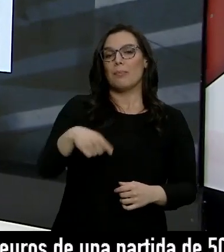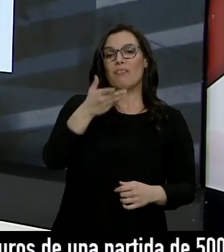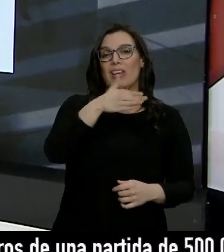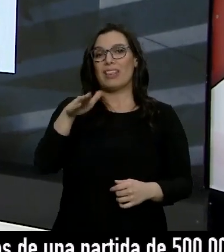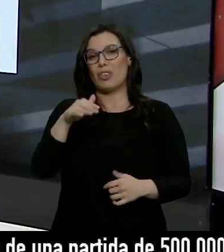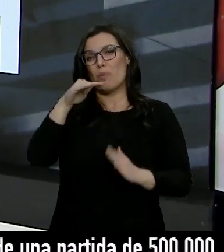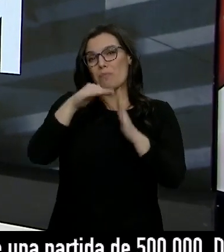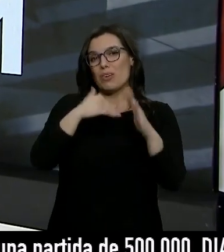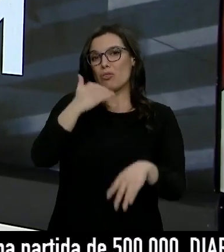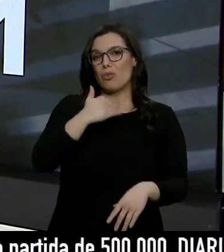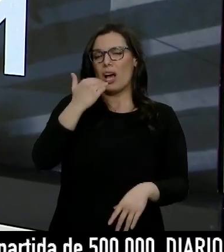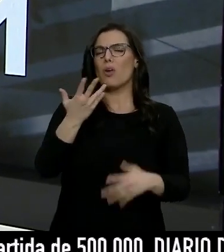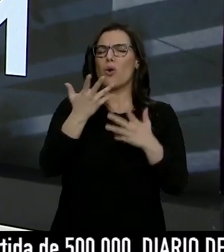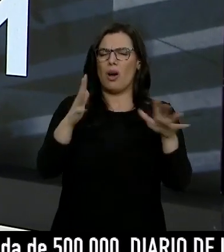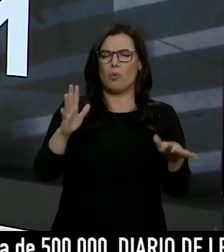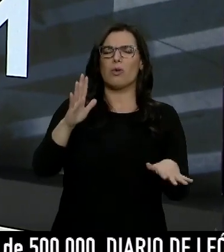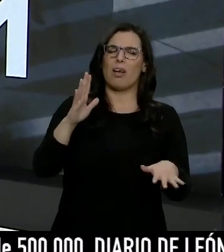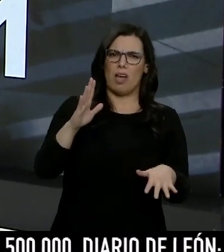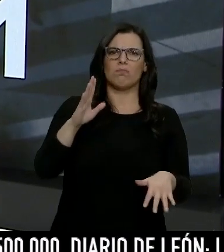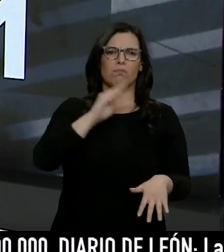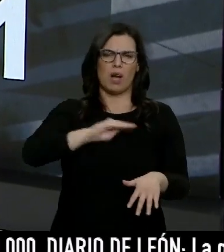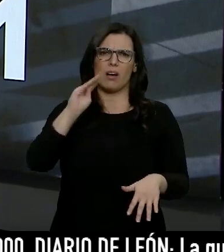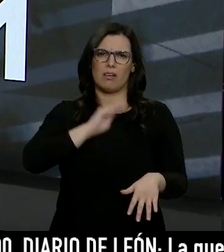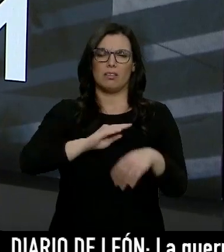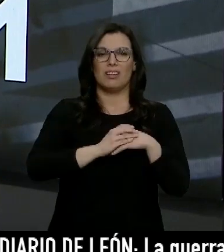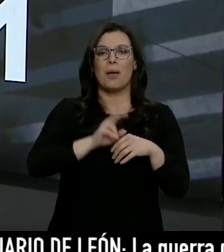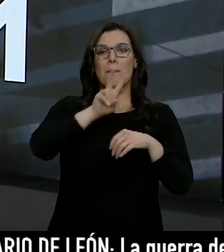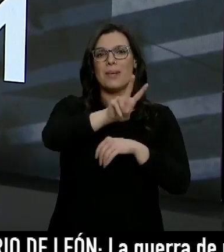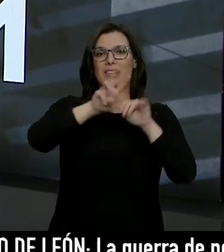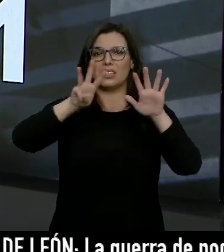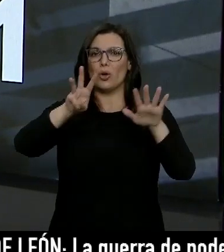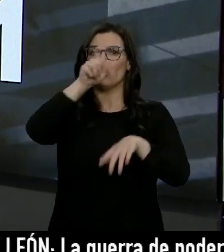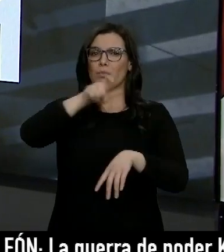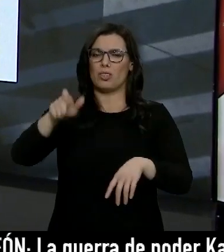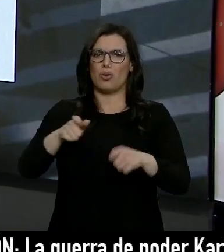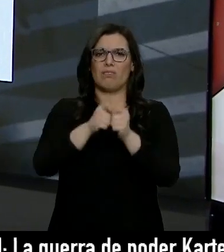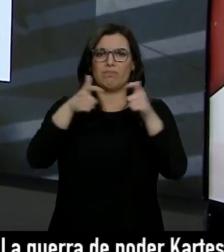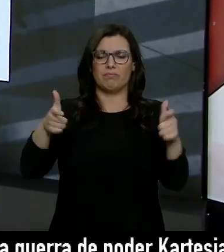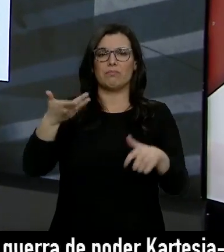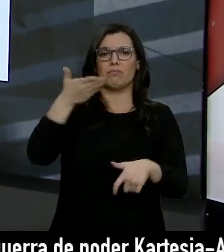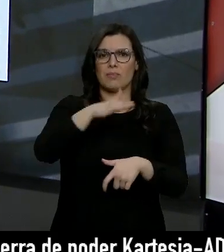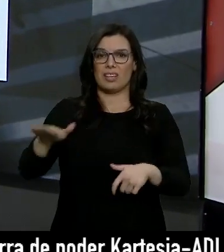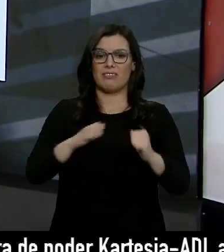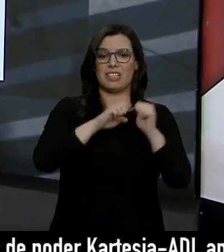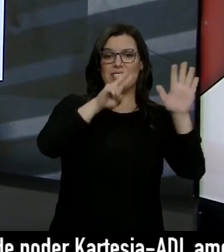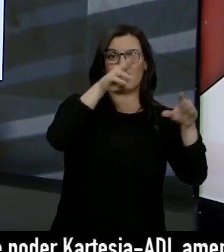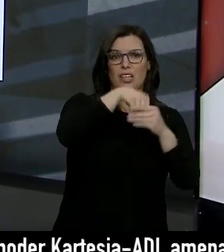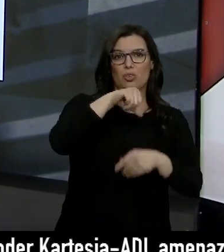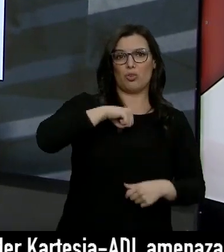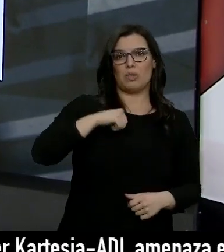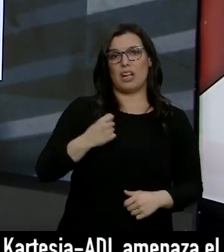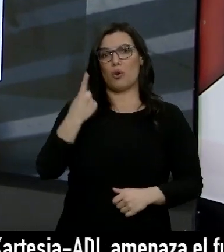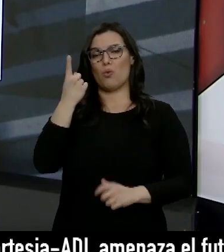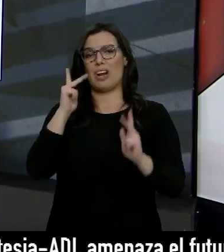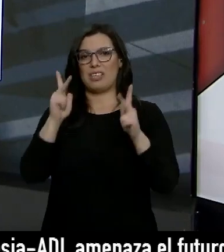cifra de fallecidos, aunque sigue siendo muy elevada. Son 28 muertes más, 27 en hospitales y una más